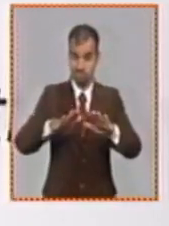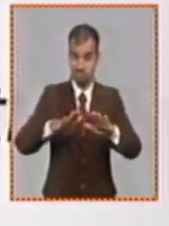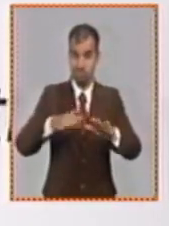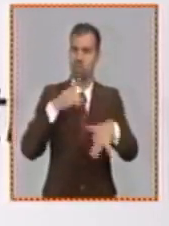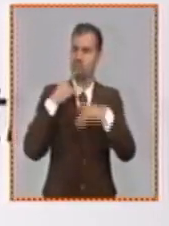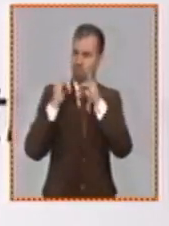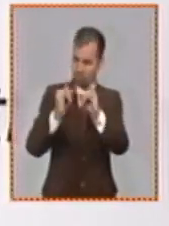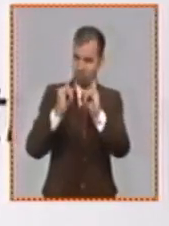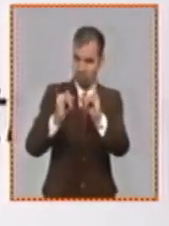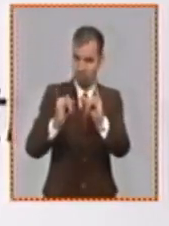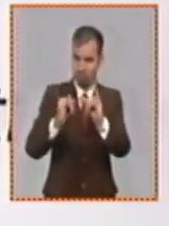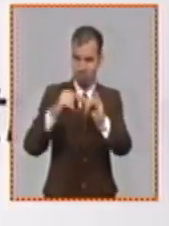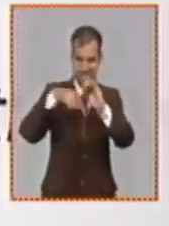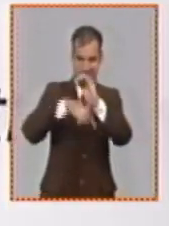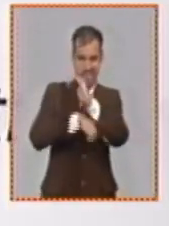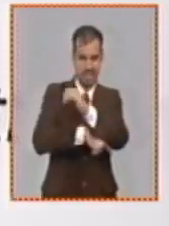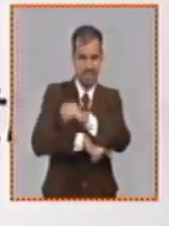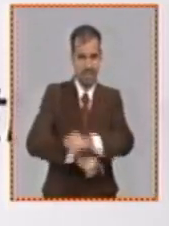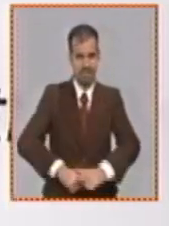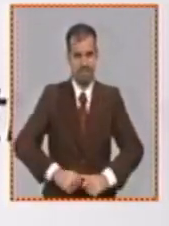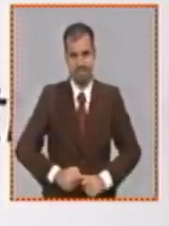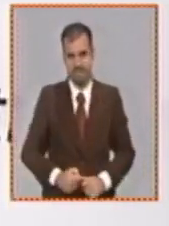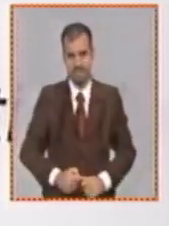más allá de la noticia